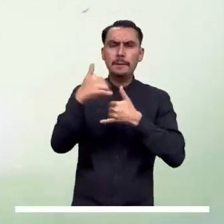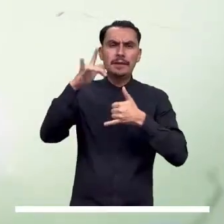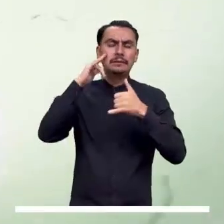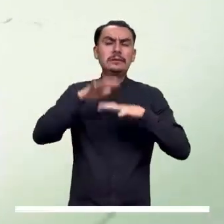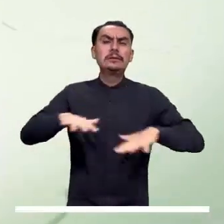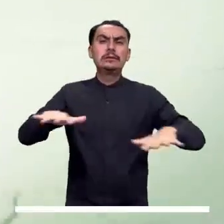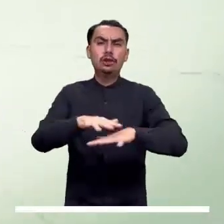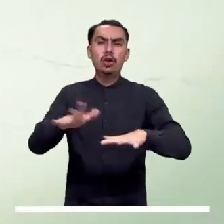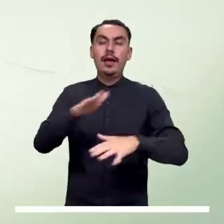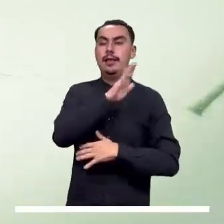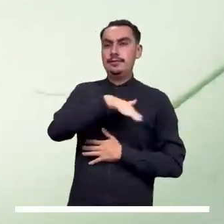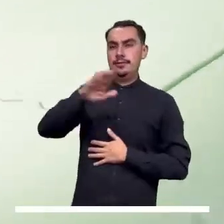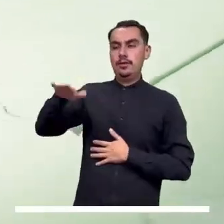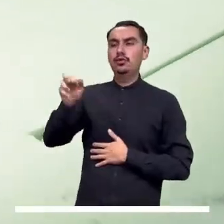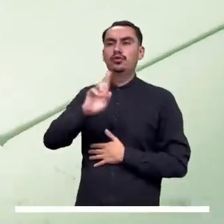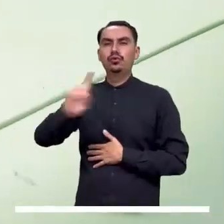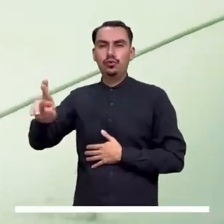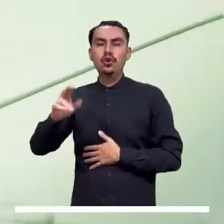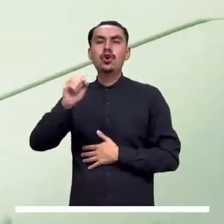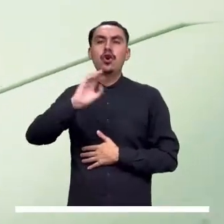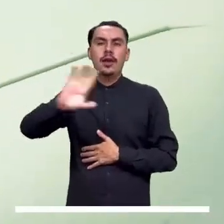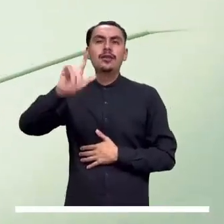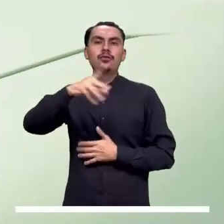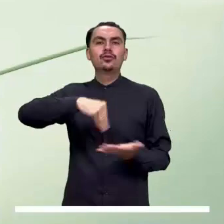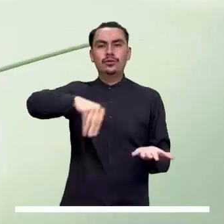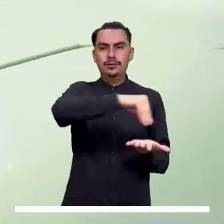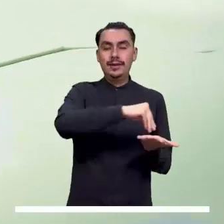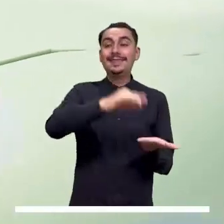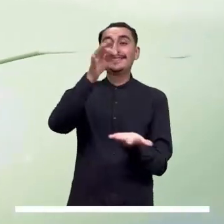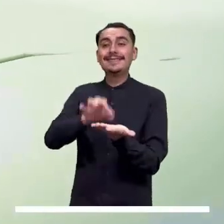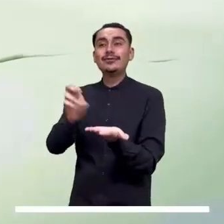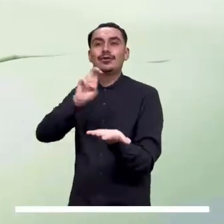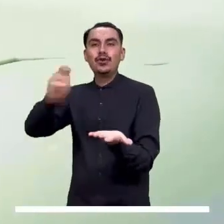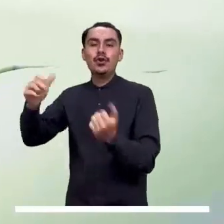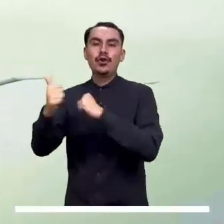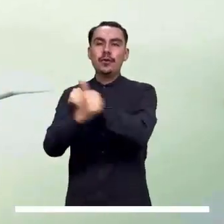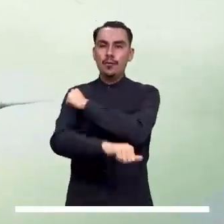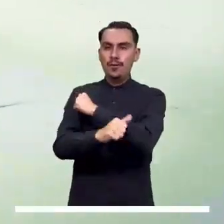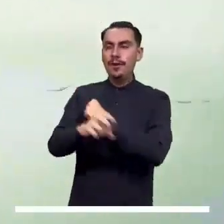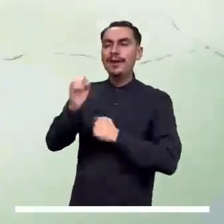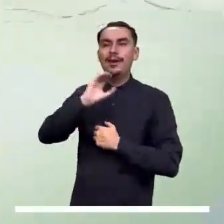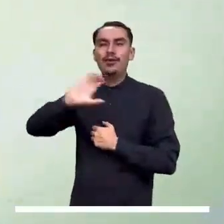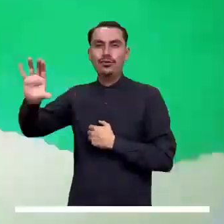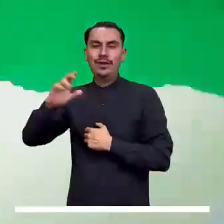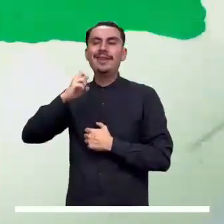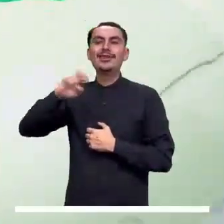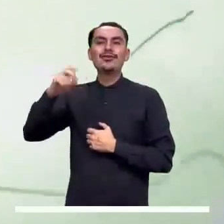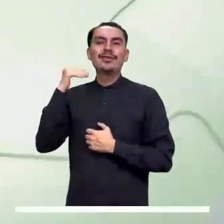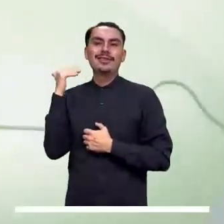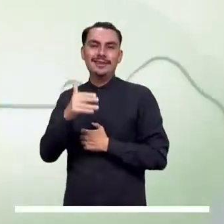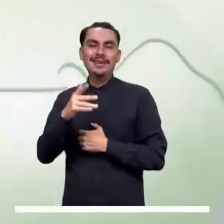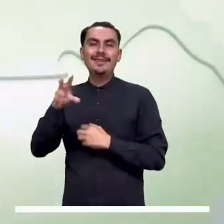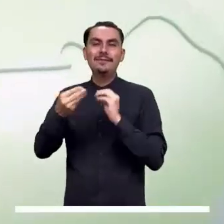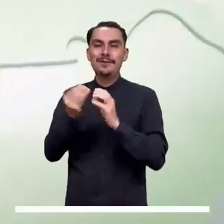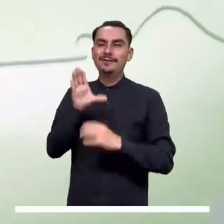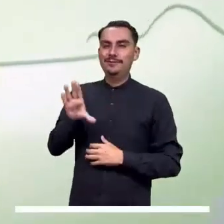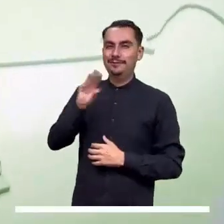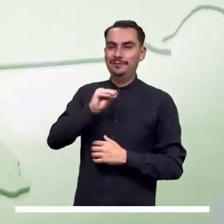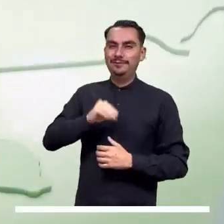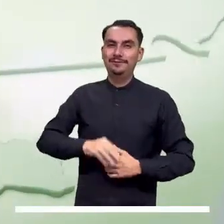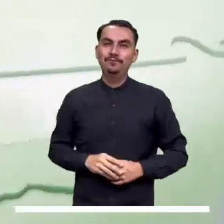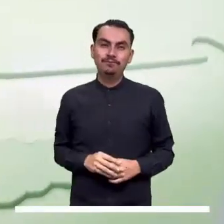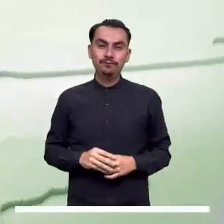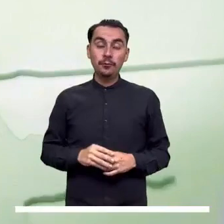precipitaciones. Las más notables se advierten en el occidente de Antioquia, norte de Santander y el oriente y sur de